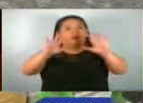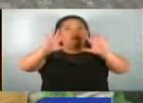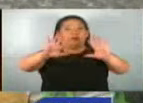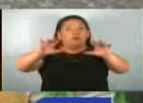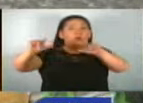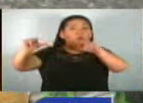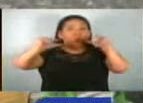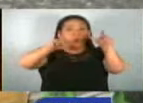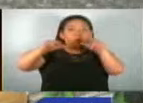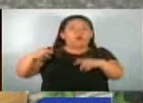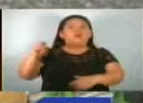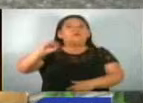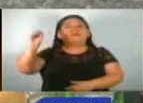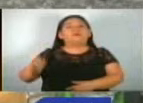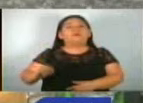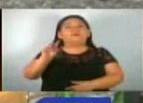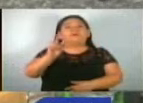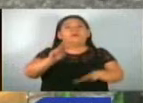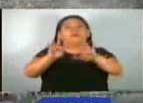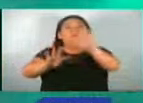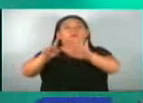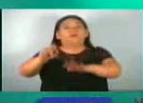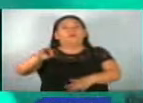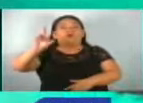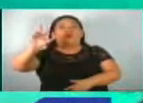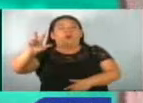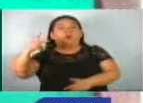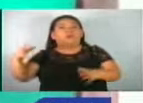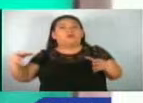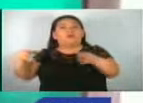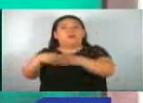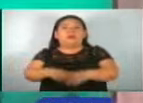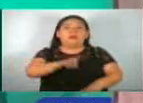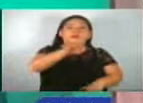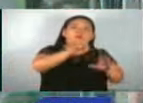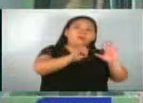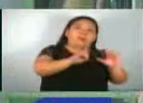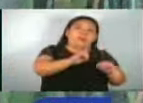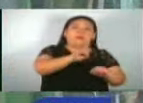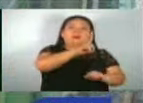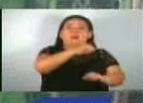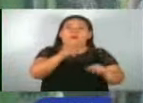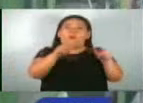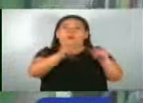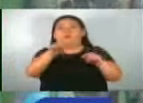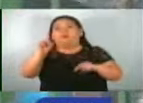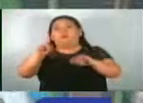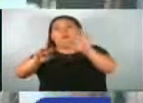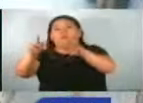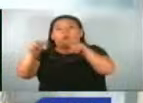Además, un 29.8% están en el grupo de 10 a 19 años. Un reporte de Néstor Hernández.